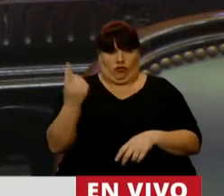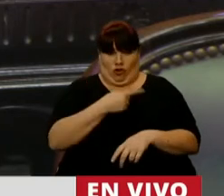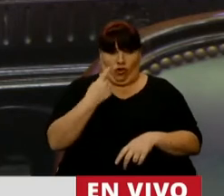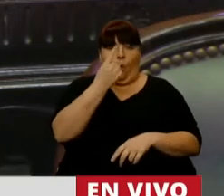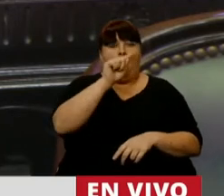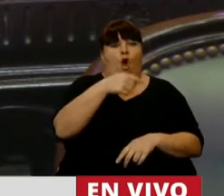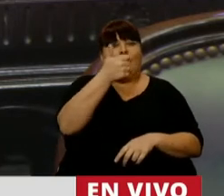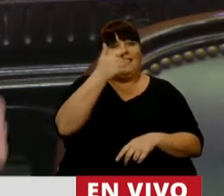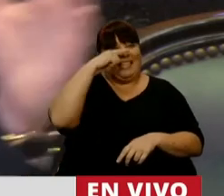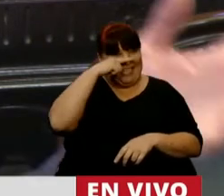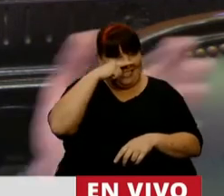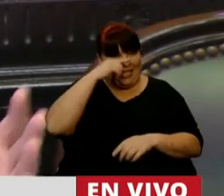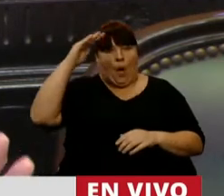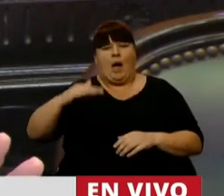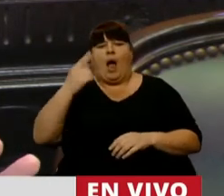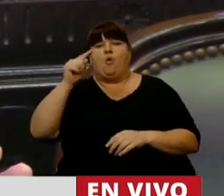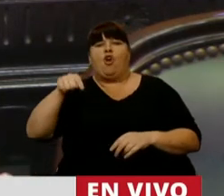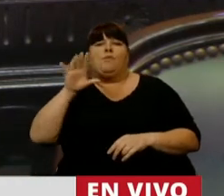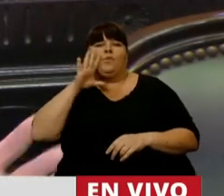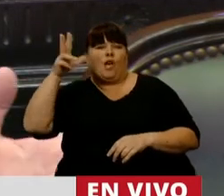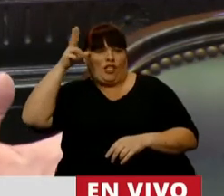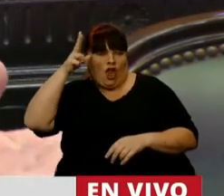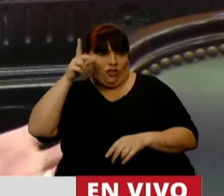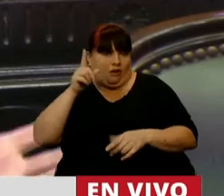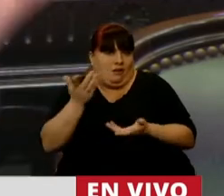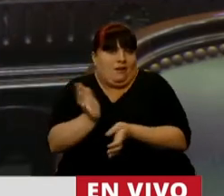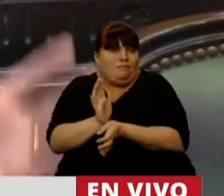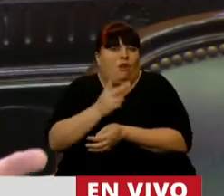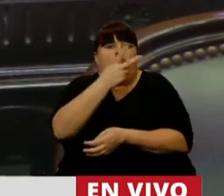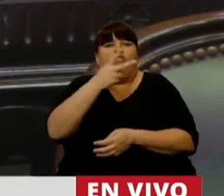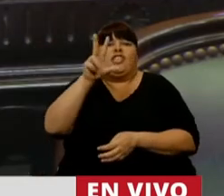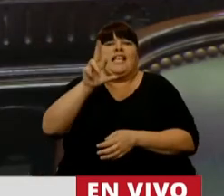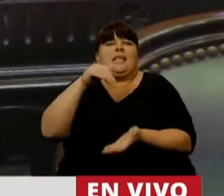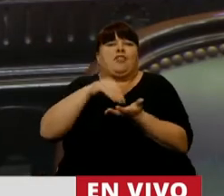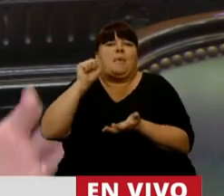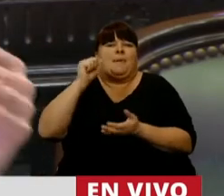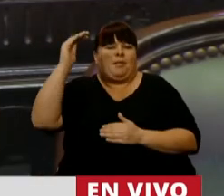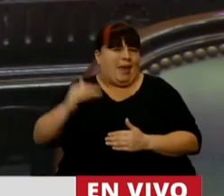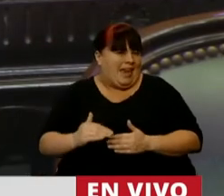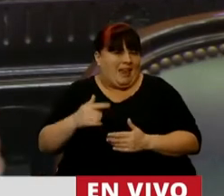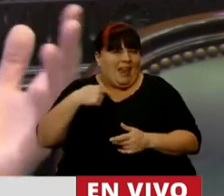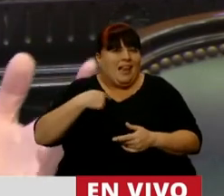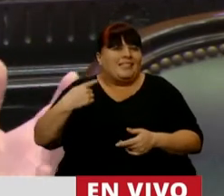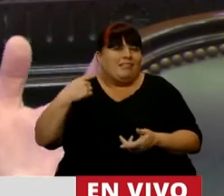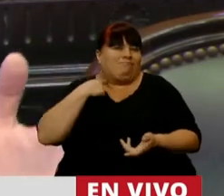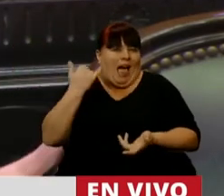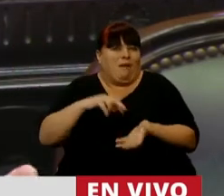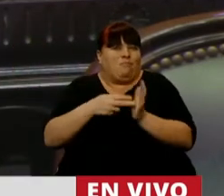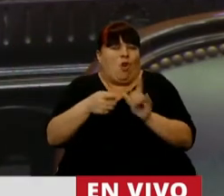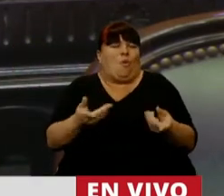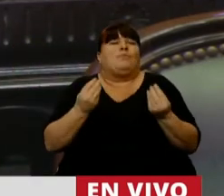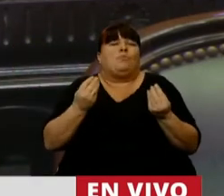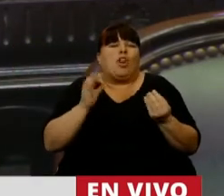tenemos 1.67, nos bajan a 1.58, nos significa 230 millones de pesos y eso nos afecta. ¿Saben por qué nos